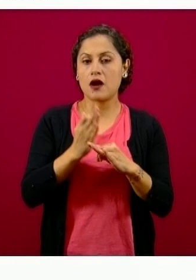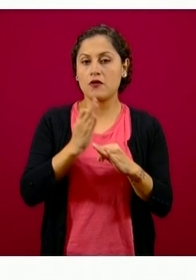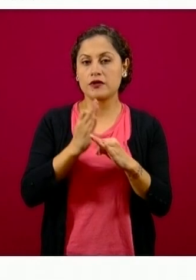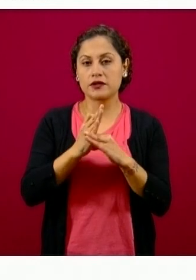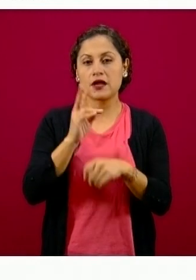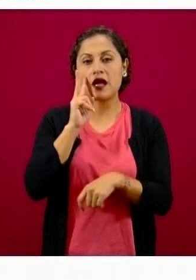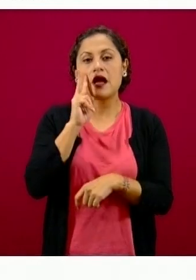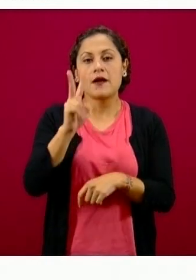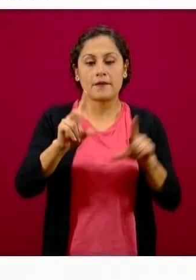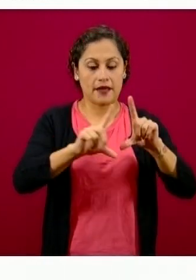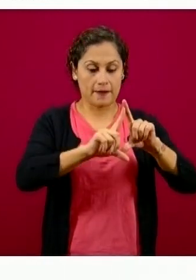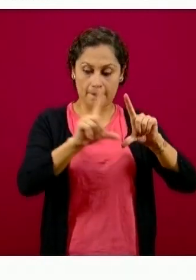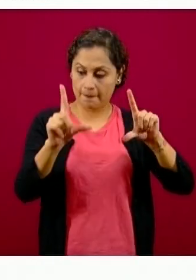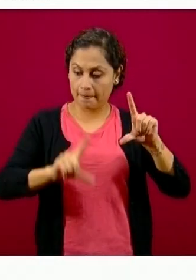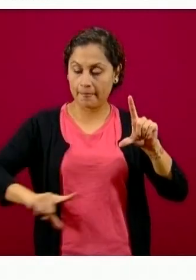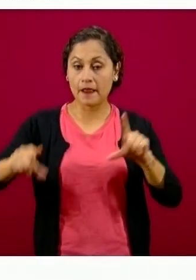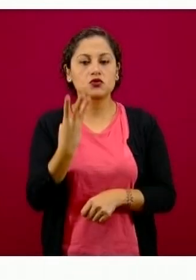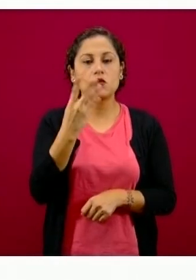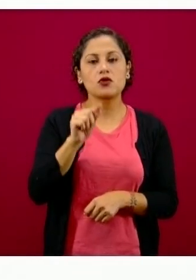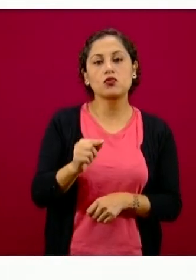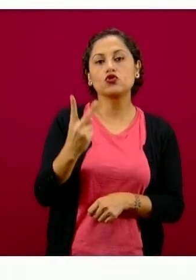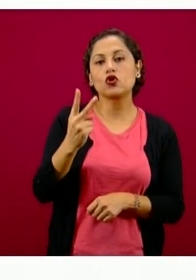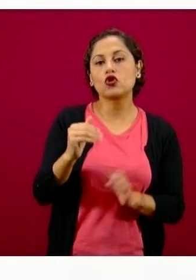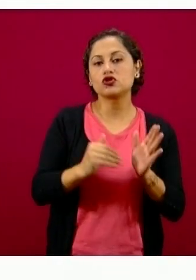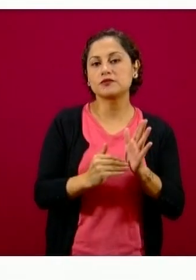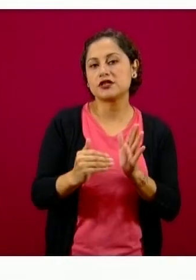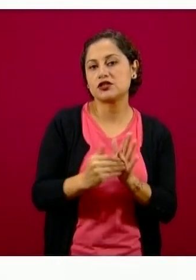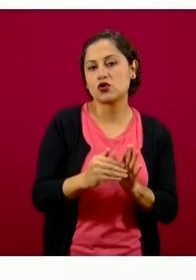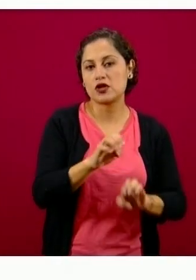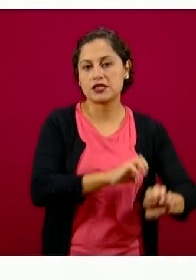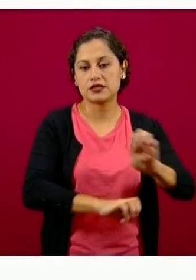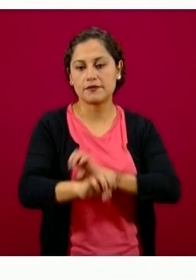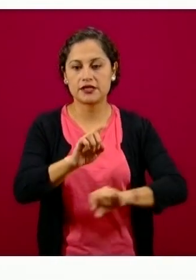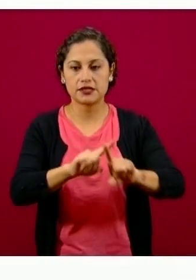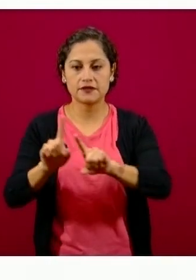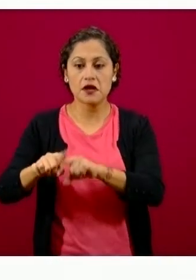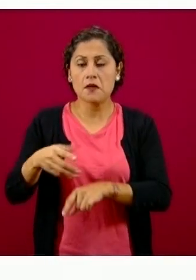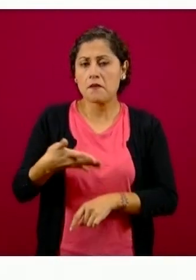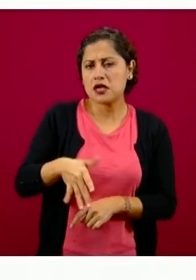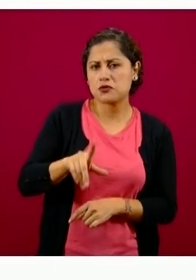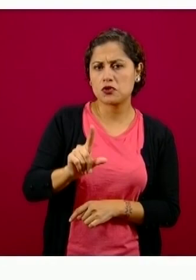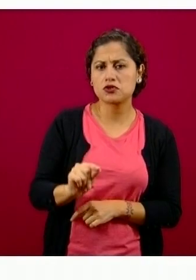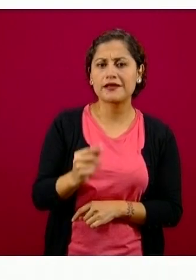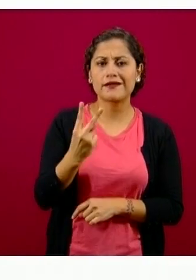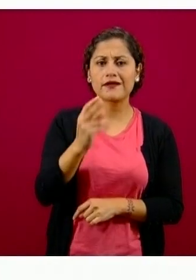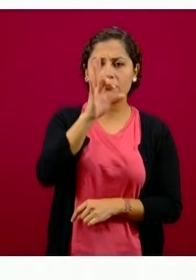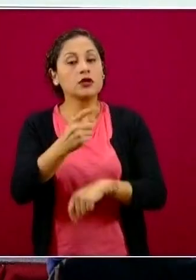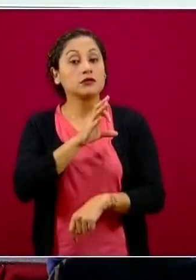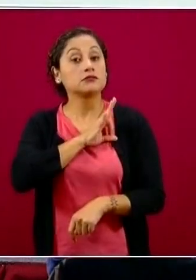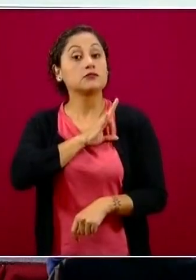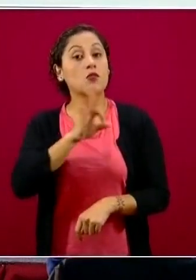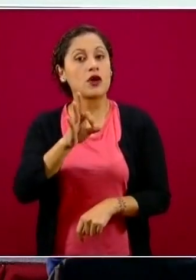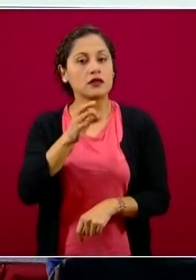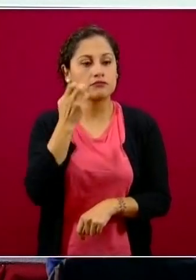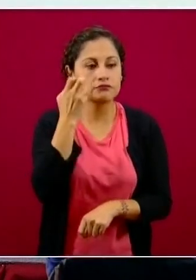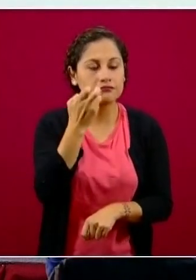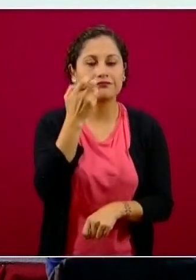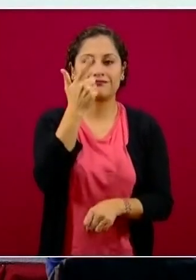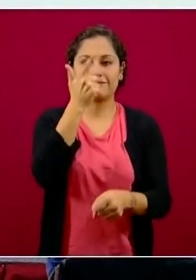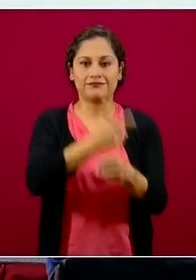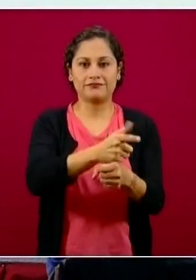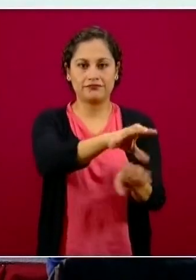todo cuando estas empresas aportan el 72% de los empleos en el país a través de 41 millones de MIPIMES.